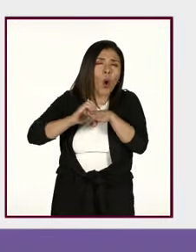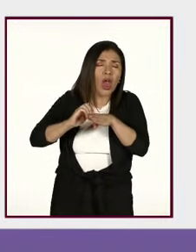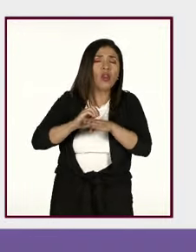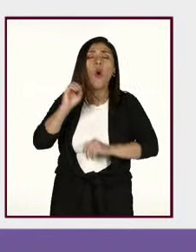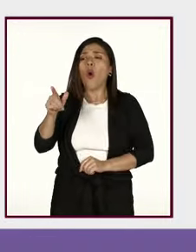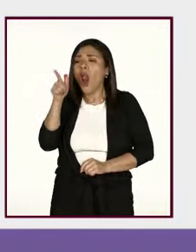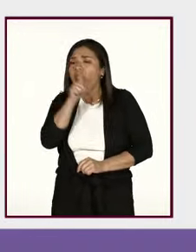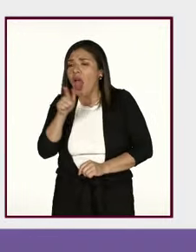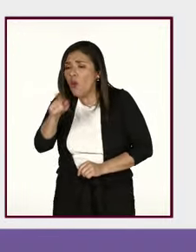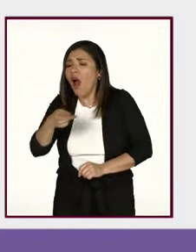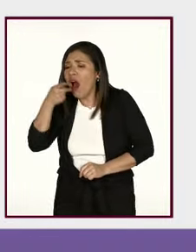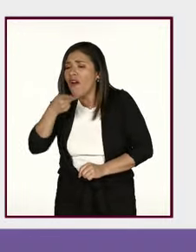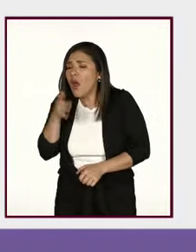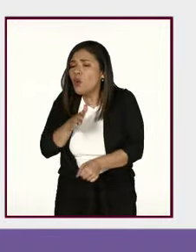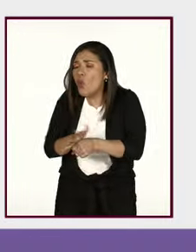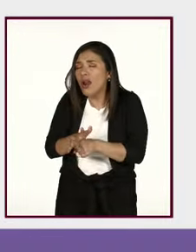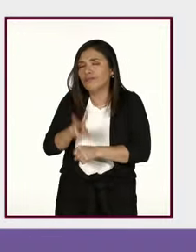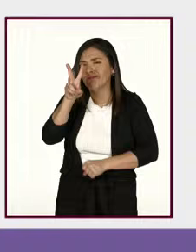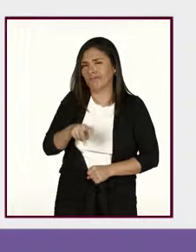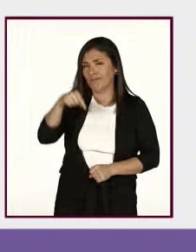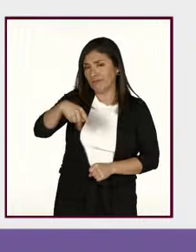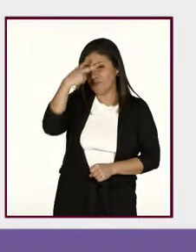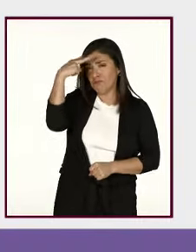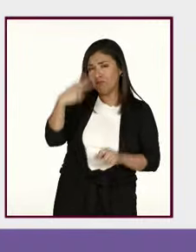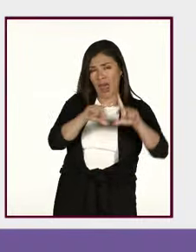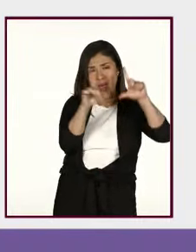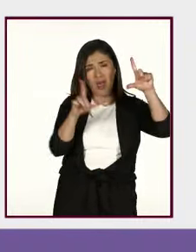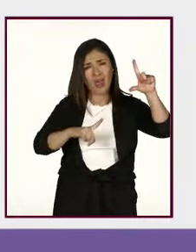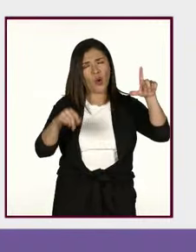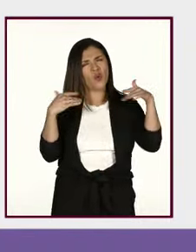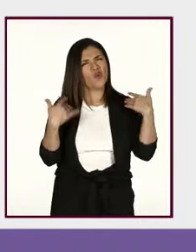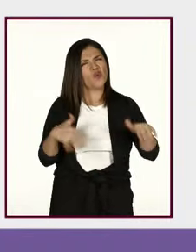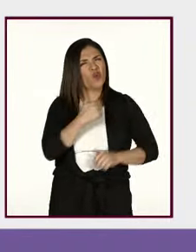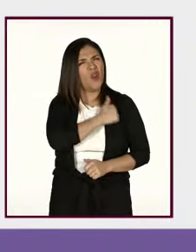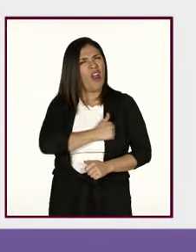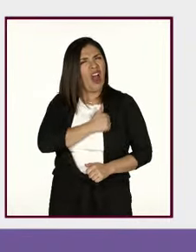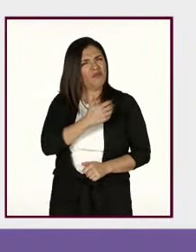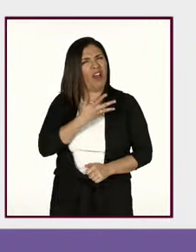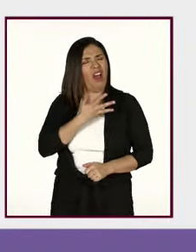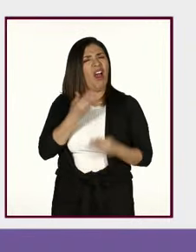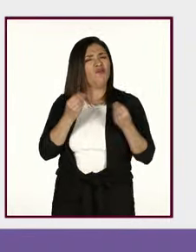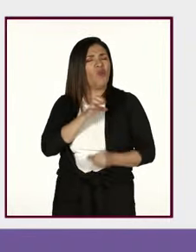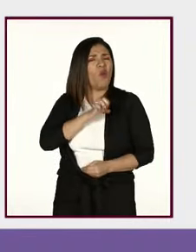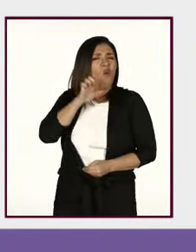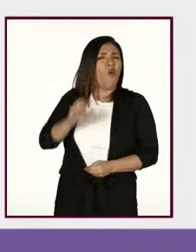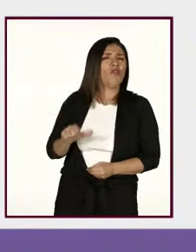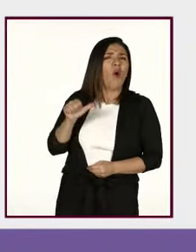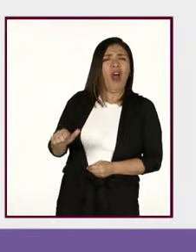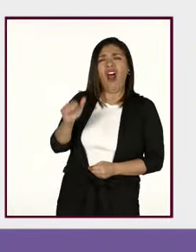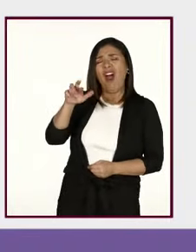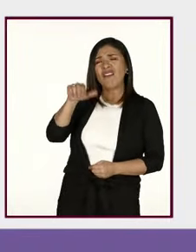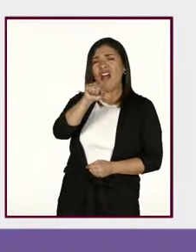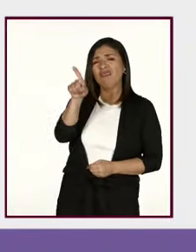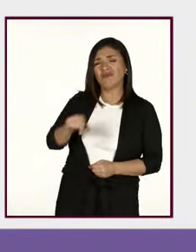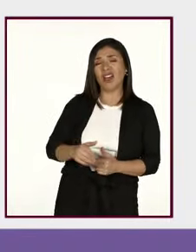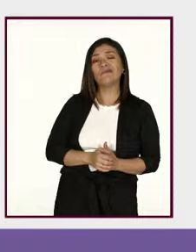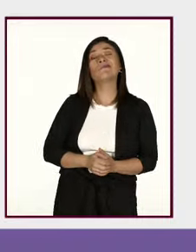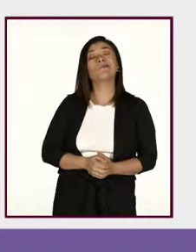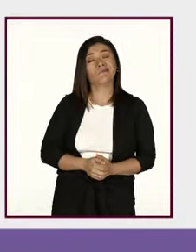reconocer, pero vivimos en un país profundamente racista. Y eso tenemos que